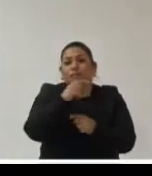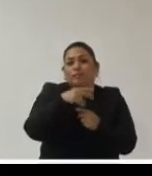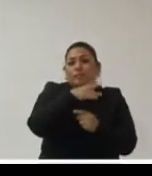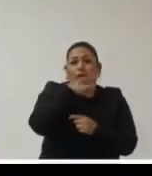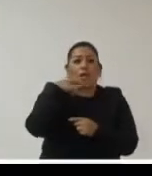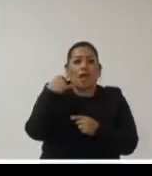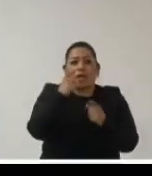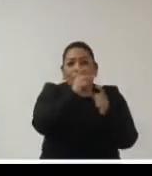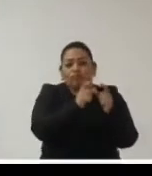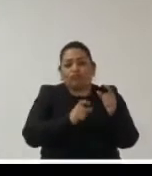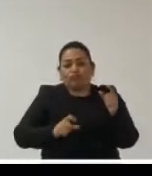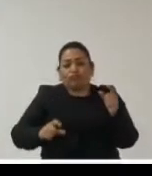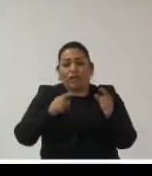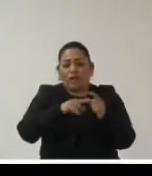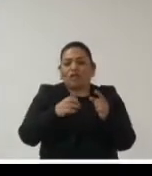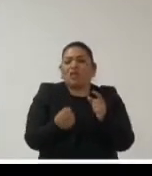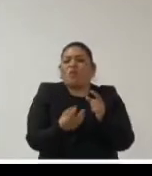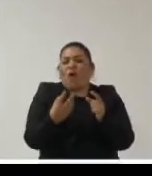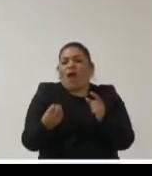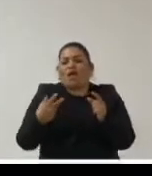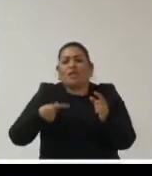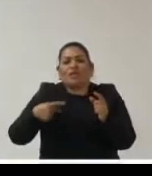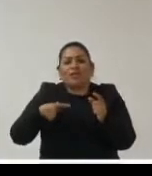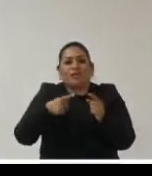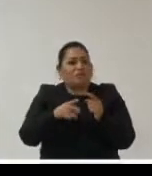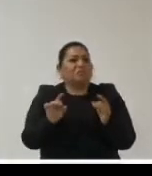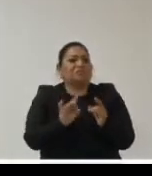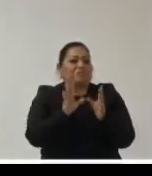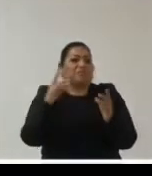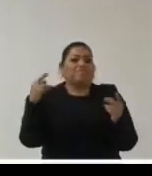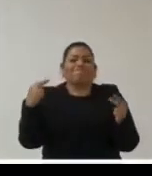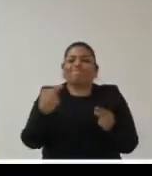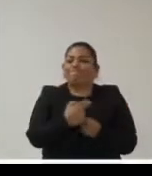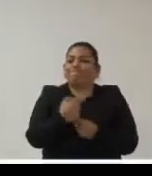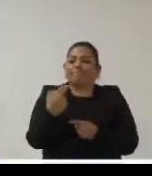nuestro estudio como decía nacional de transparencia considera que la transparencia es muy necesaria